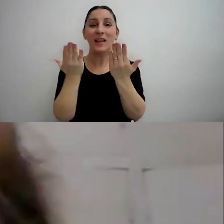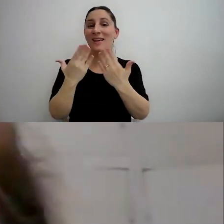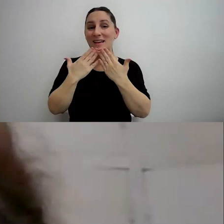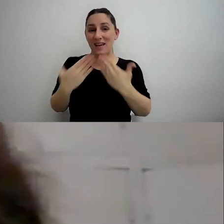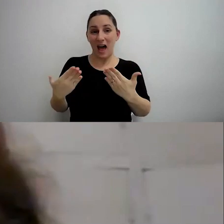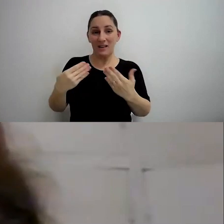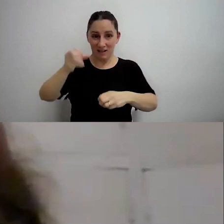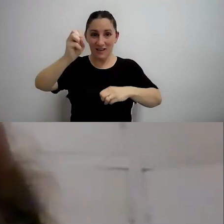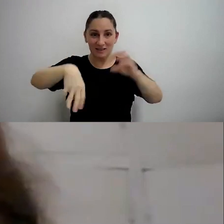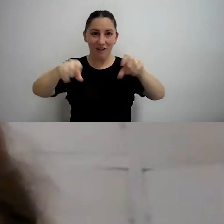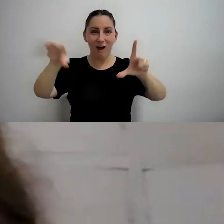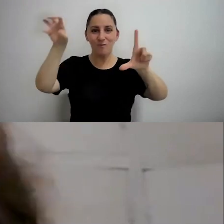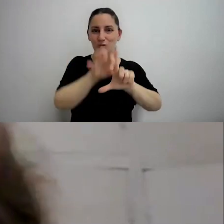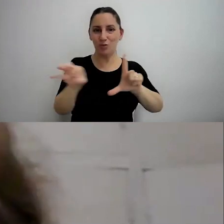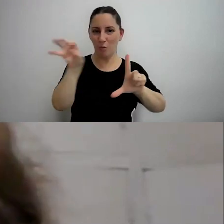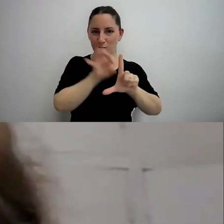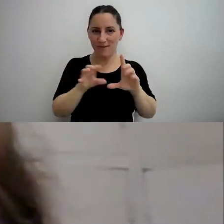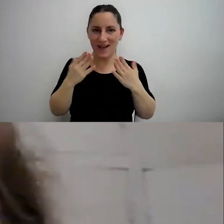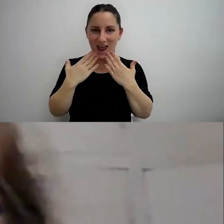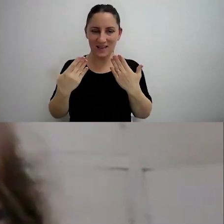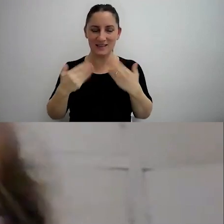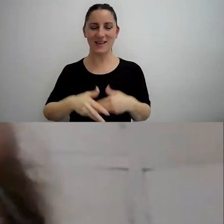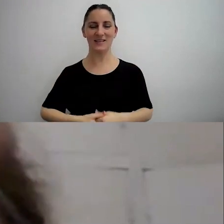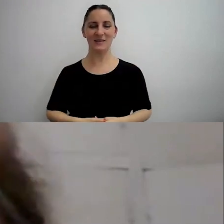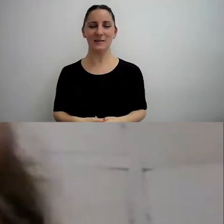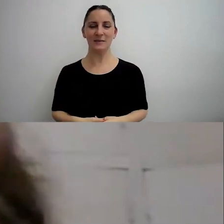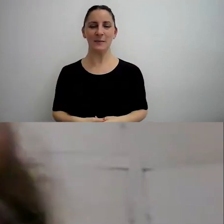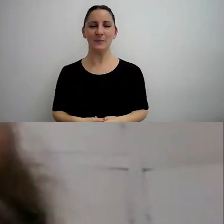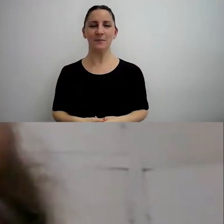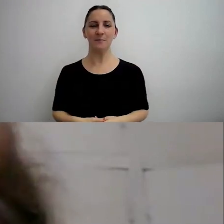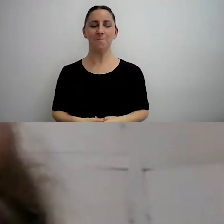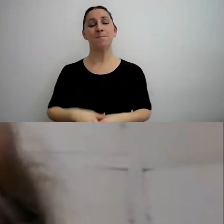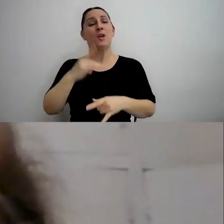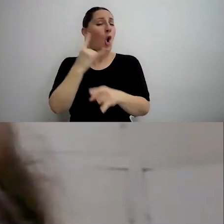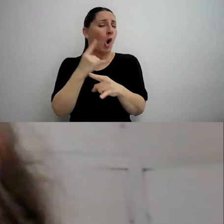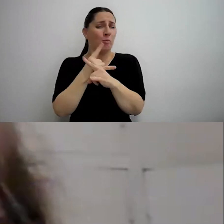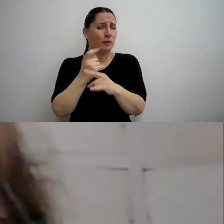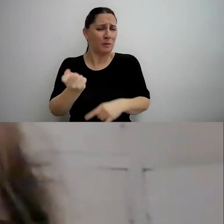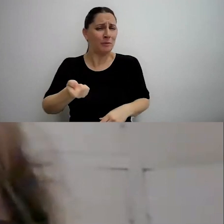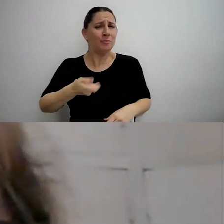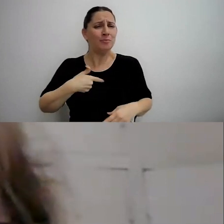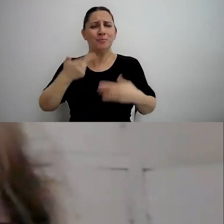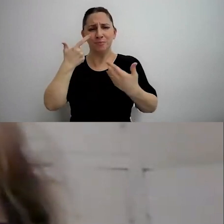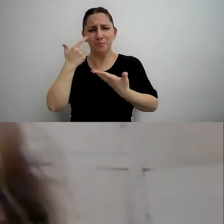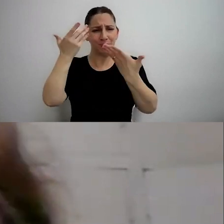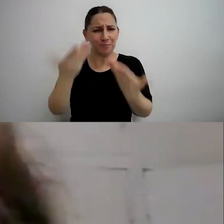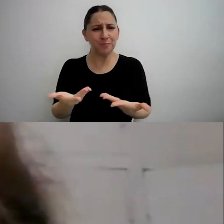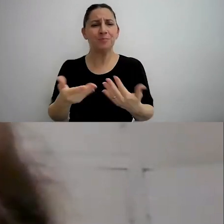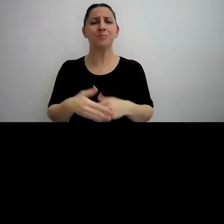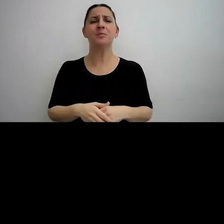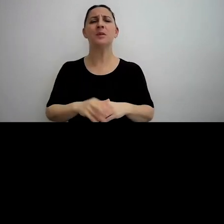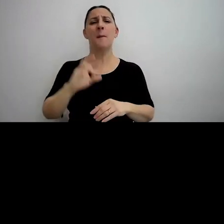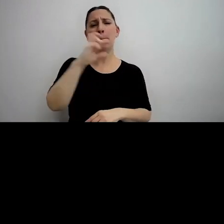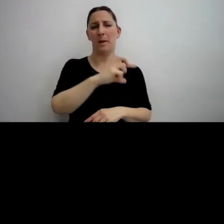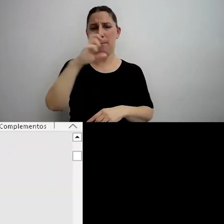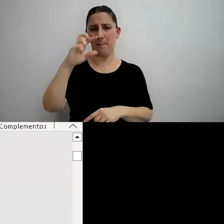esta jornada, y bueno, como siempre, voy a presentarles a través de un PowerPoint